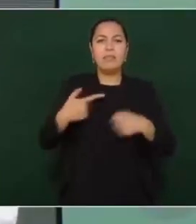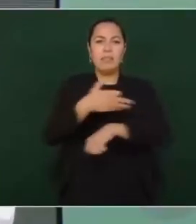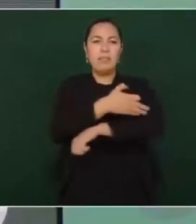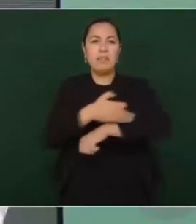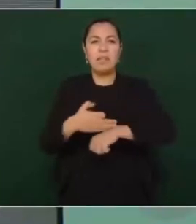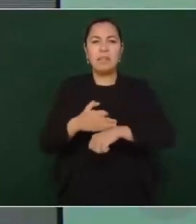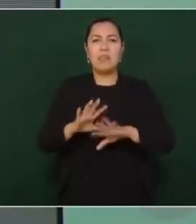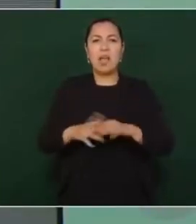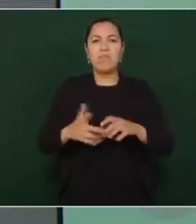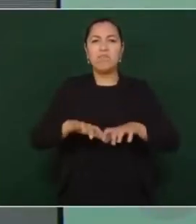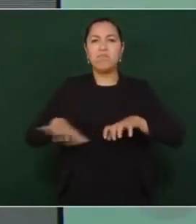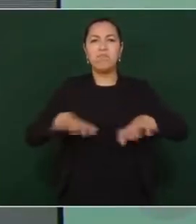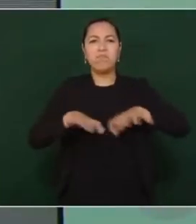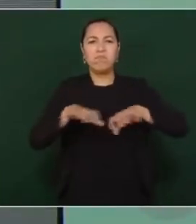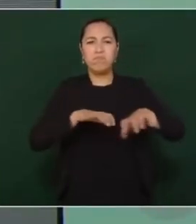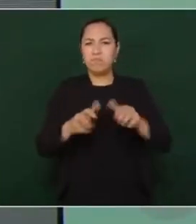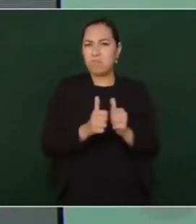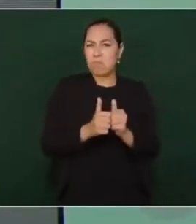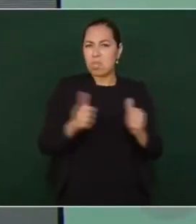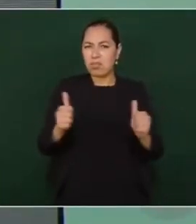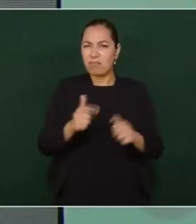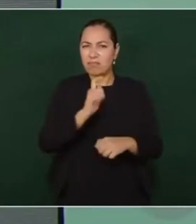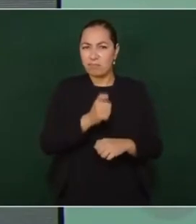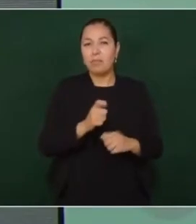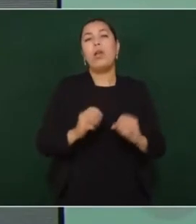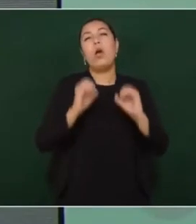del porcentaje de divorcios.